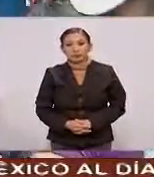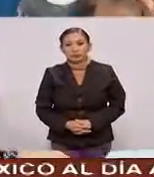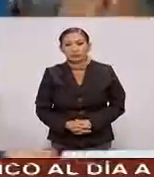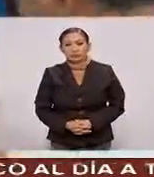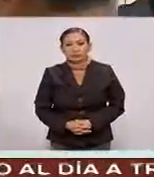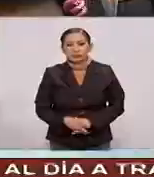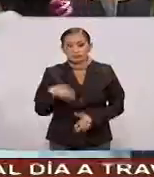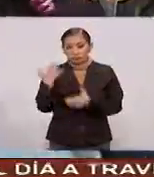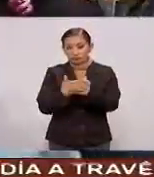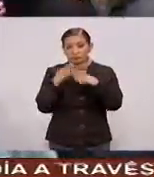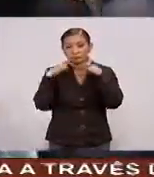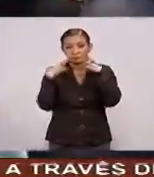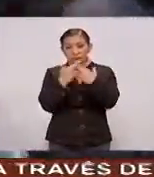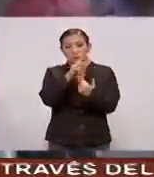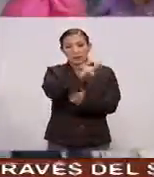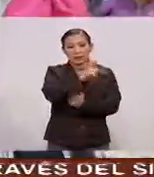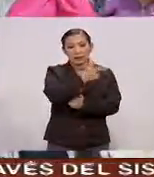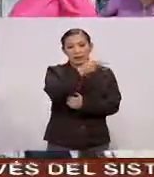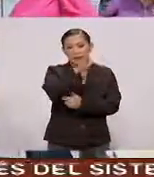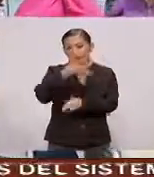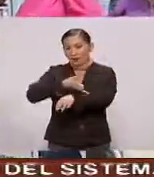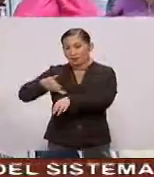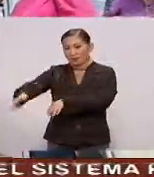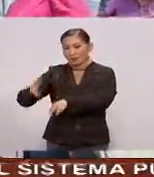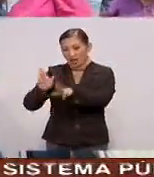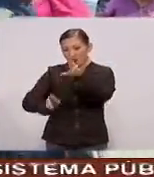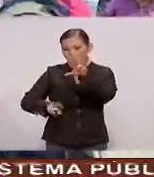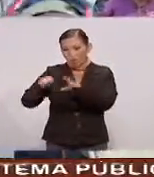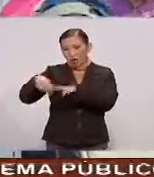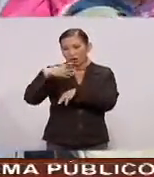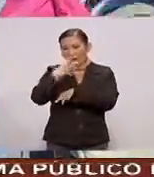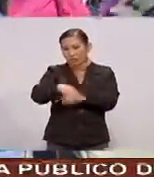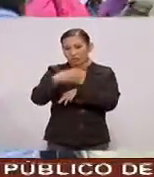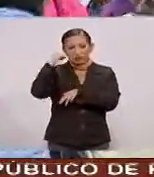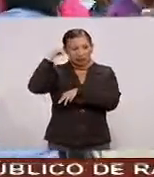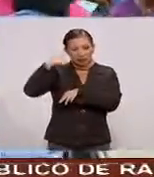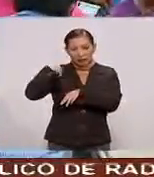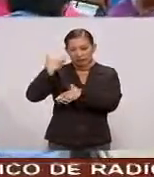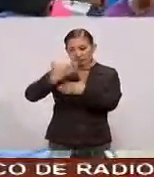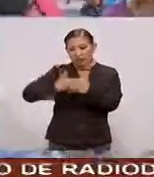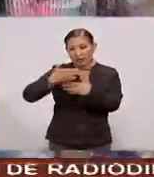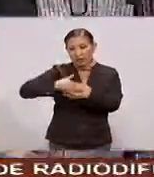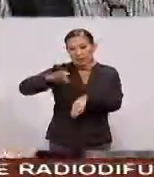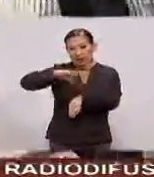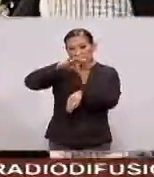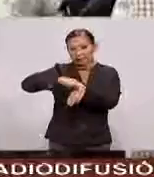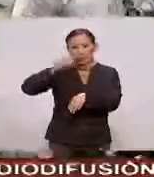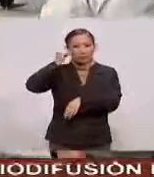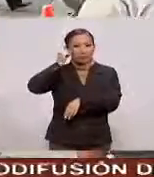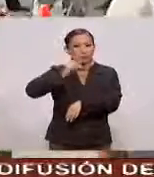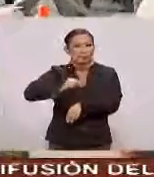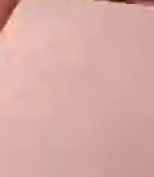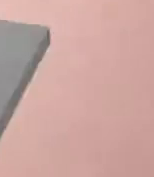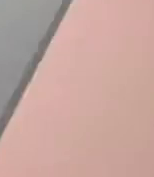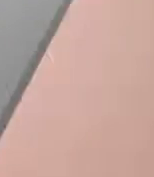La próxima reunión Entre la PGR Y los familiares Se realizará El próximo 14 de abril En Chilpancingo Guerrero